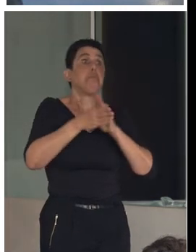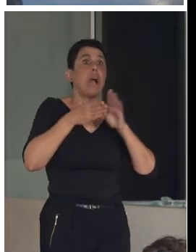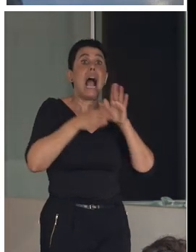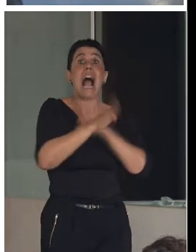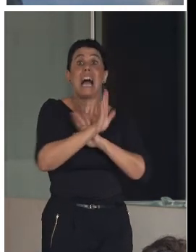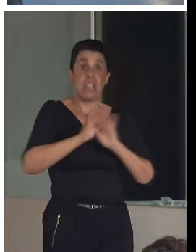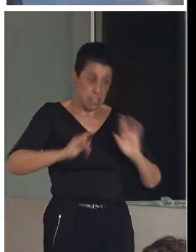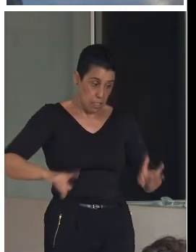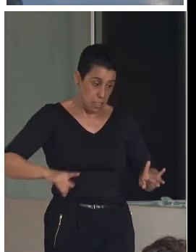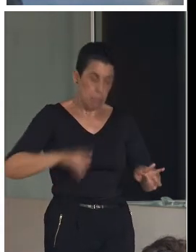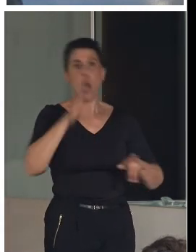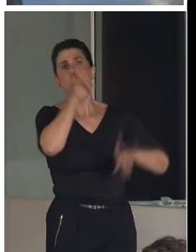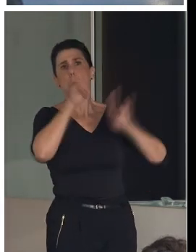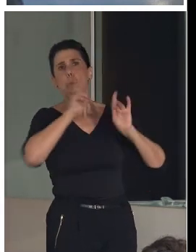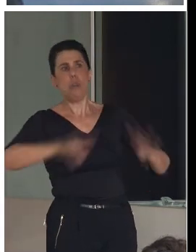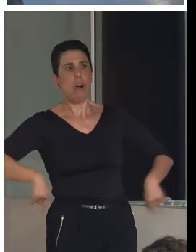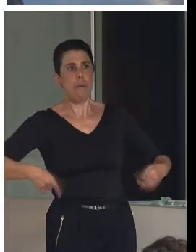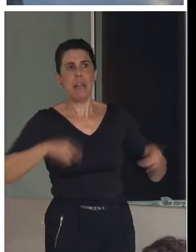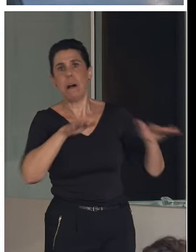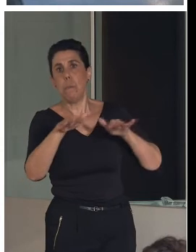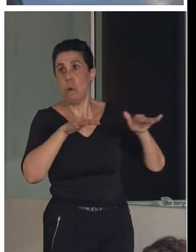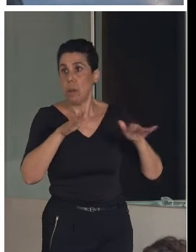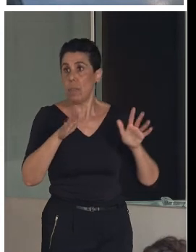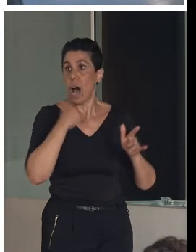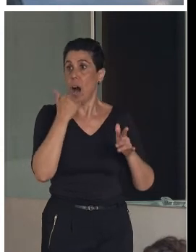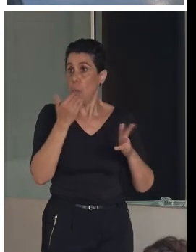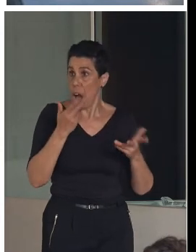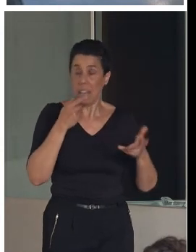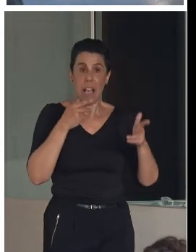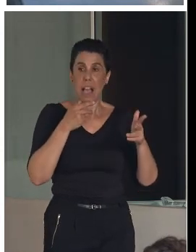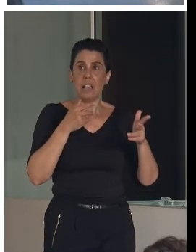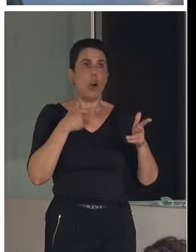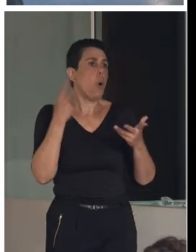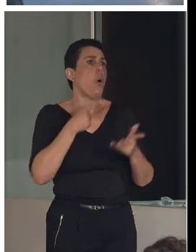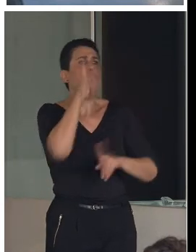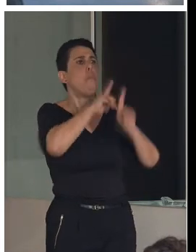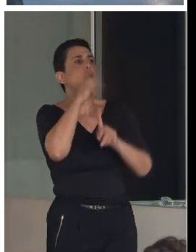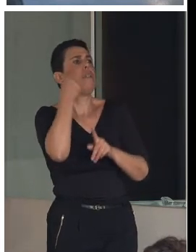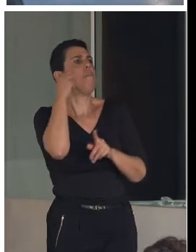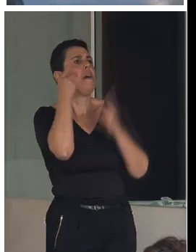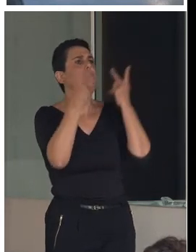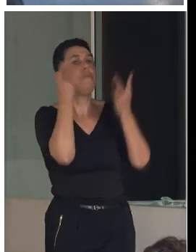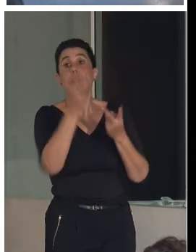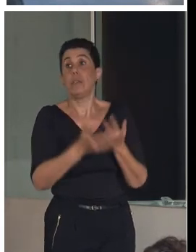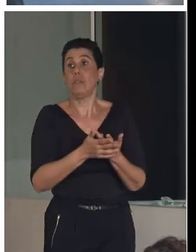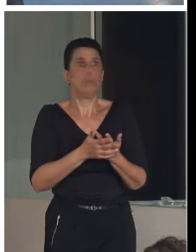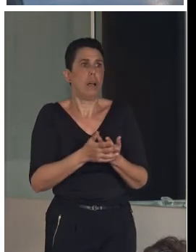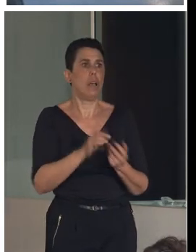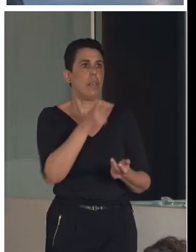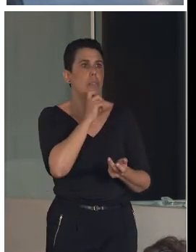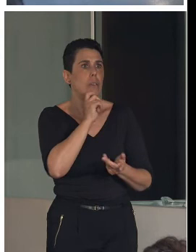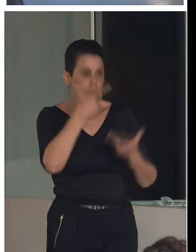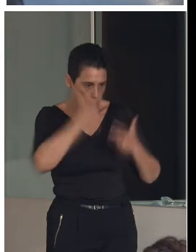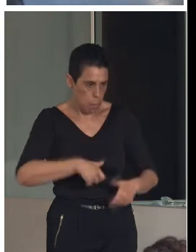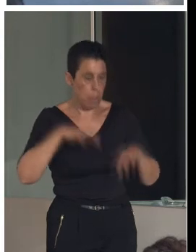movilidad reducida o algún tipo de discapacidad visual o demás, sino que es que son difíciles para una